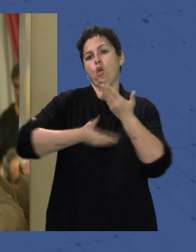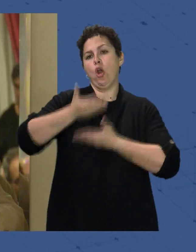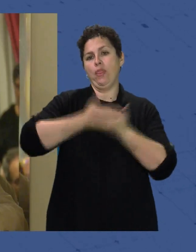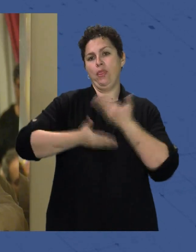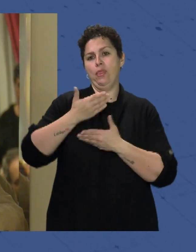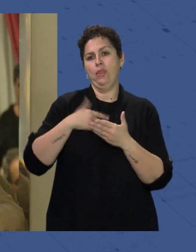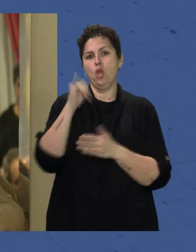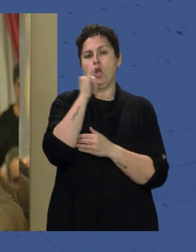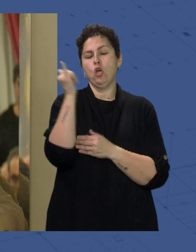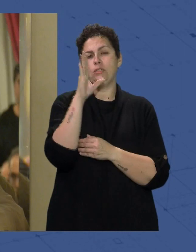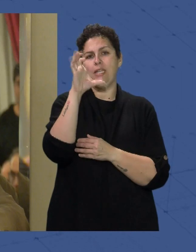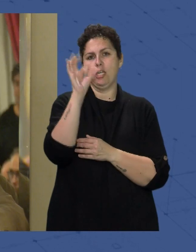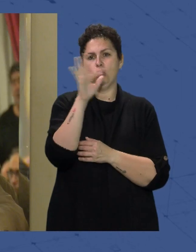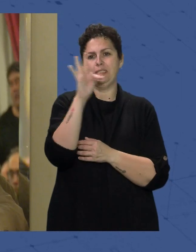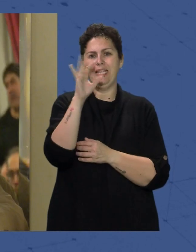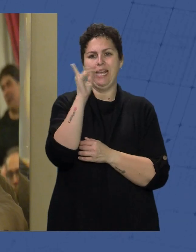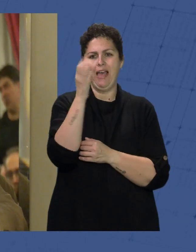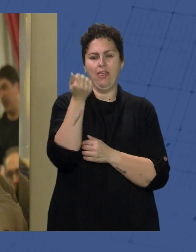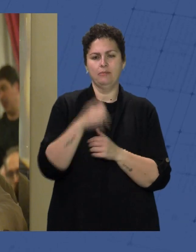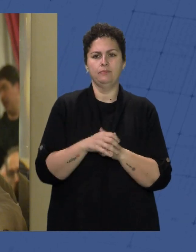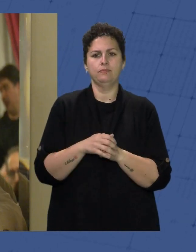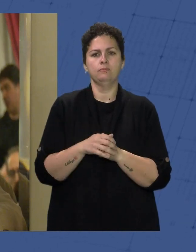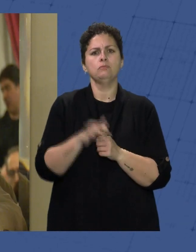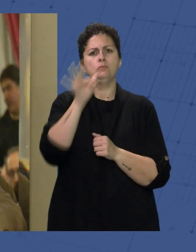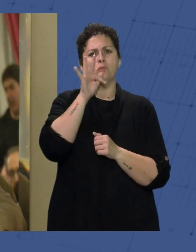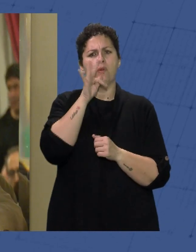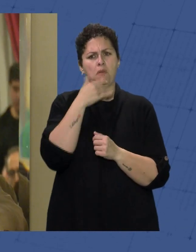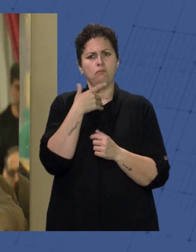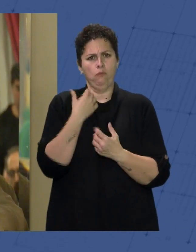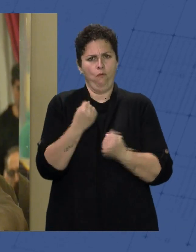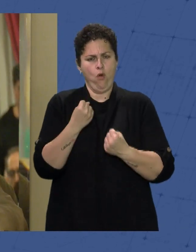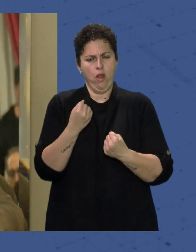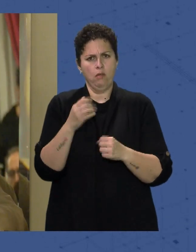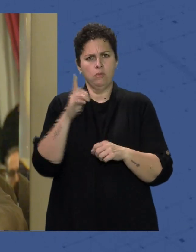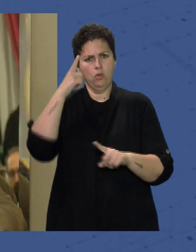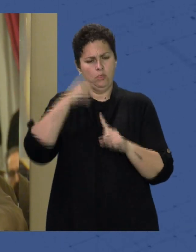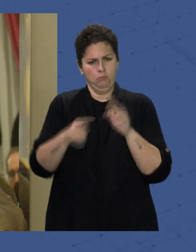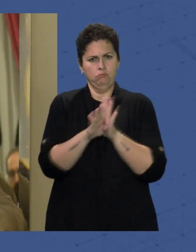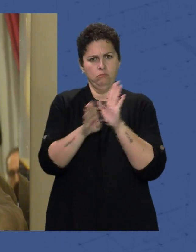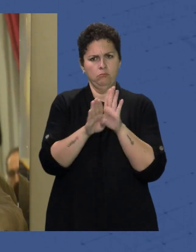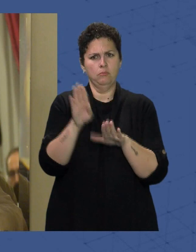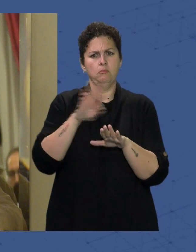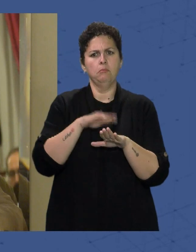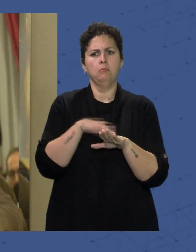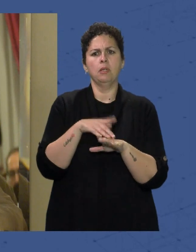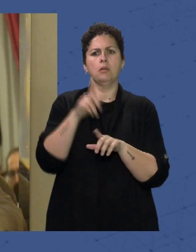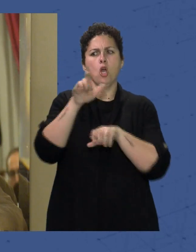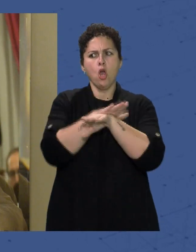Carlos Tejada Que aún Nos quedan arrestos Para seguir adelante Para sacarle los colores A nuestros gobernantes